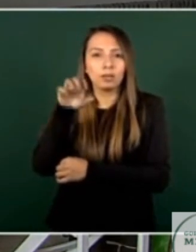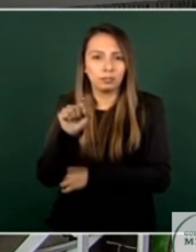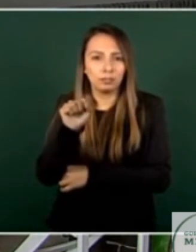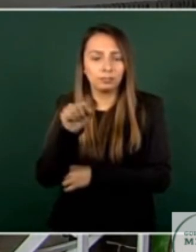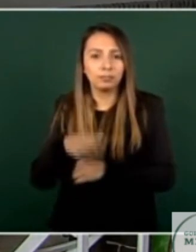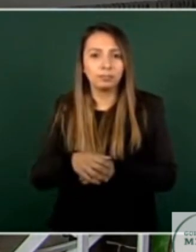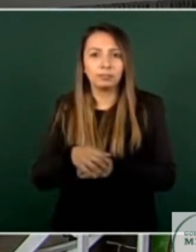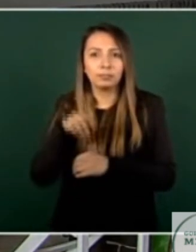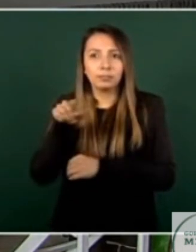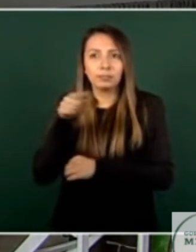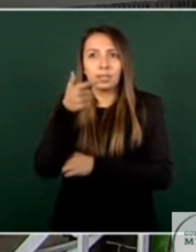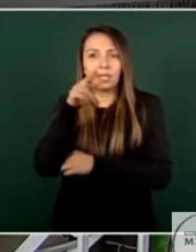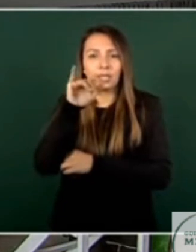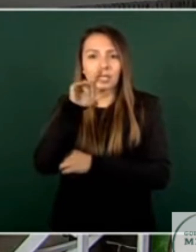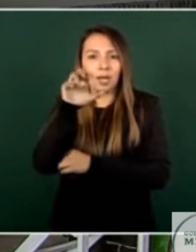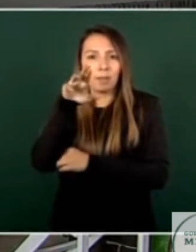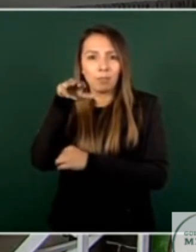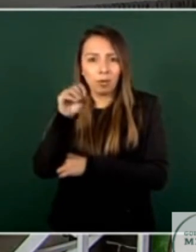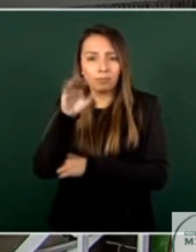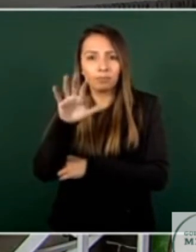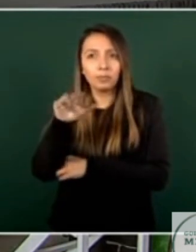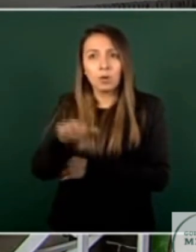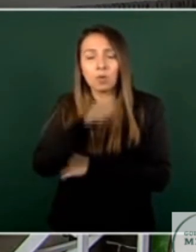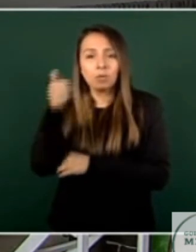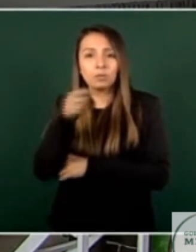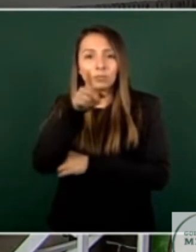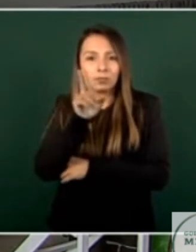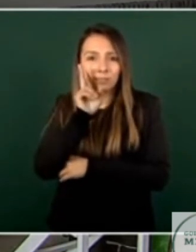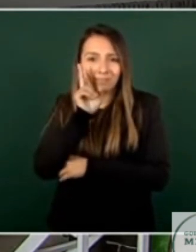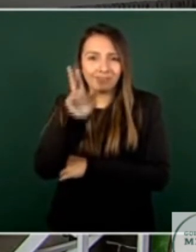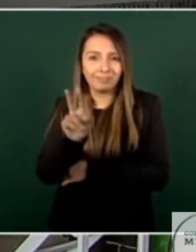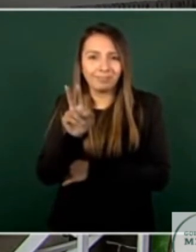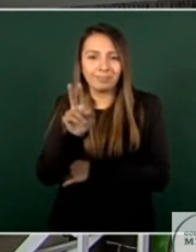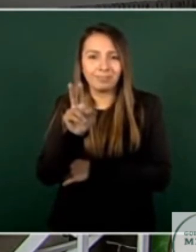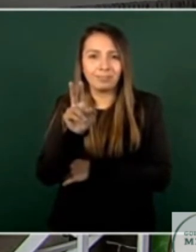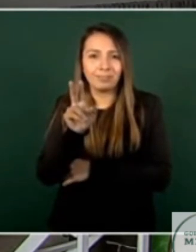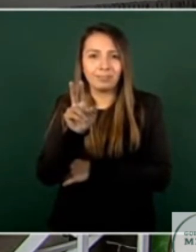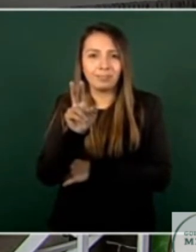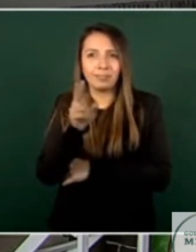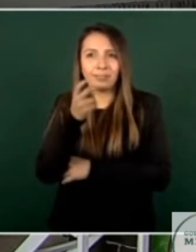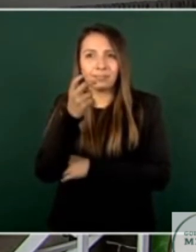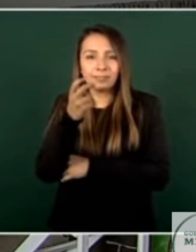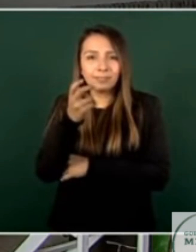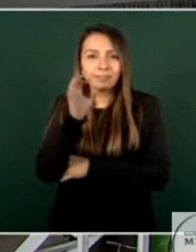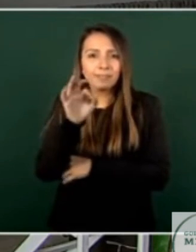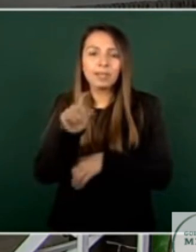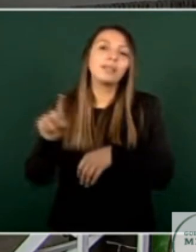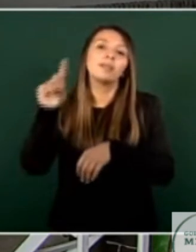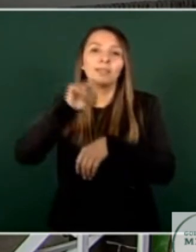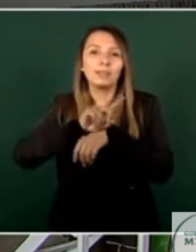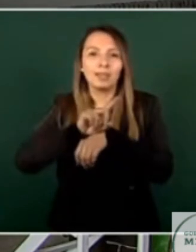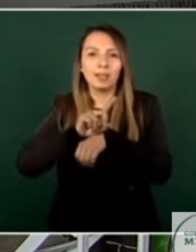N Siguiente Aquí se puede apreciar precisamente el día de los hechos